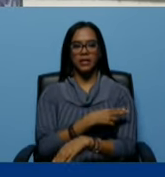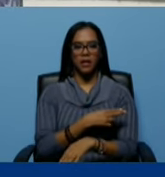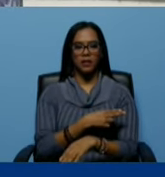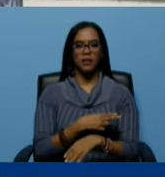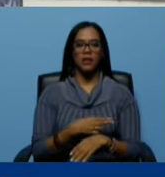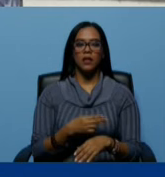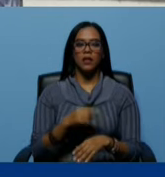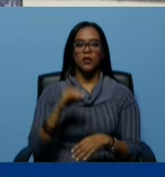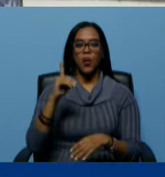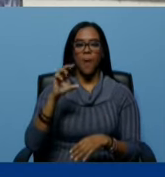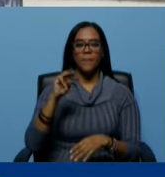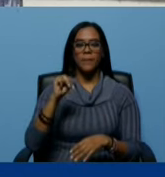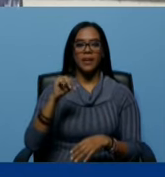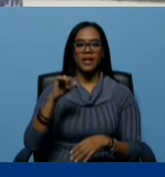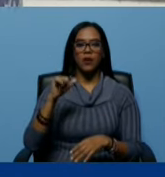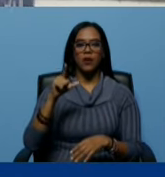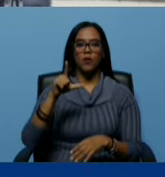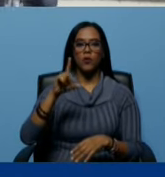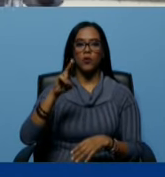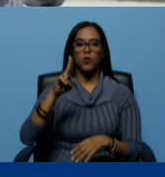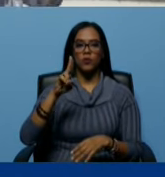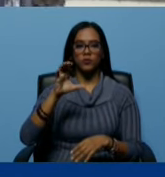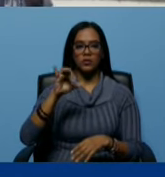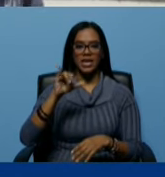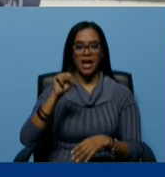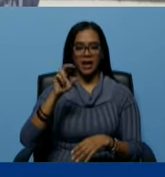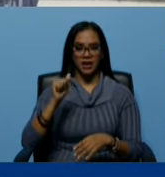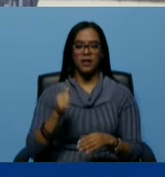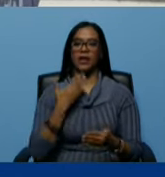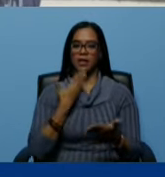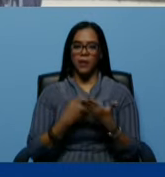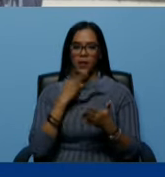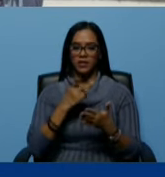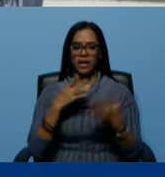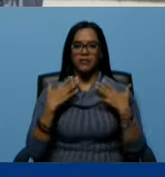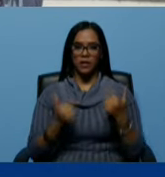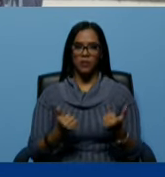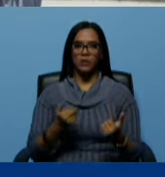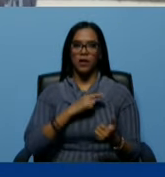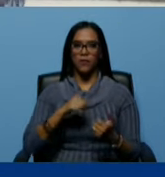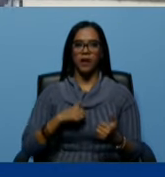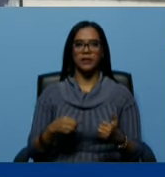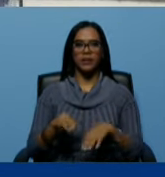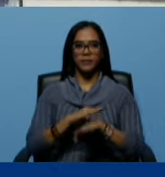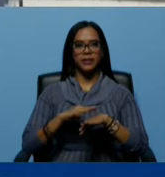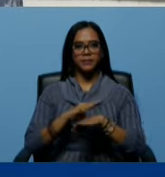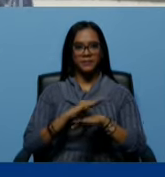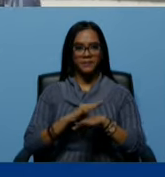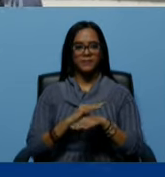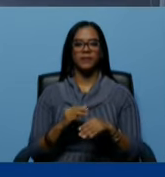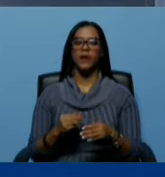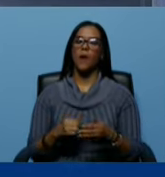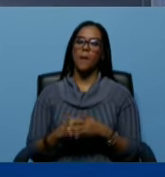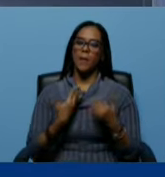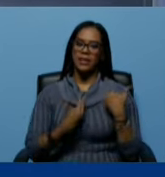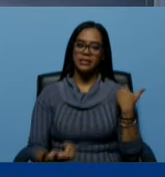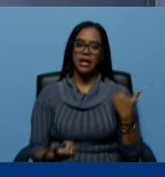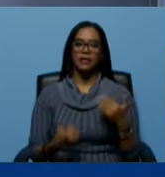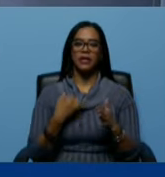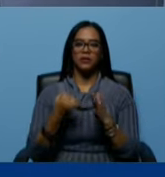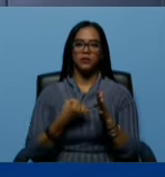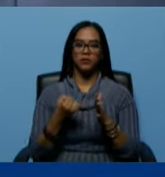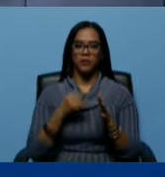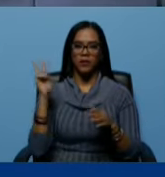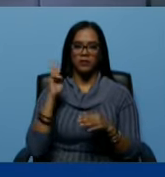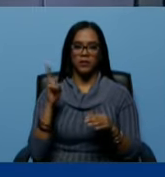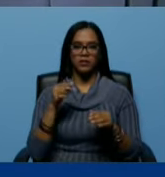un hospital de referencia, gracias a sus políticas de salud y a nuestra ministra Magaly Gutiérrez, como presidenta del Instituto Venezolano de los Seguros Sociales,